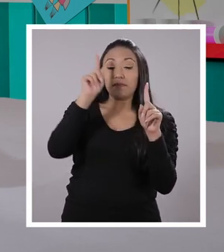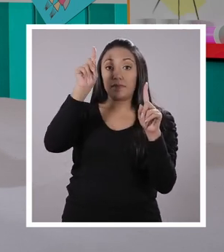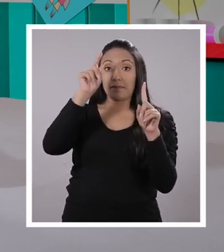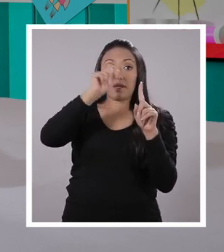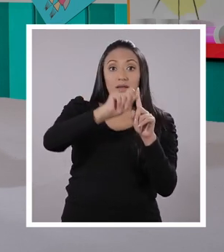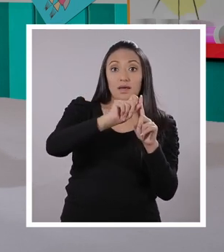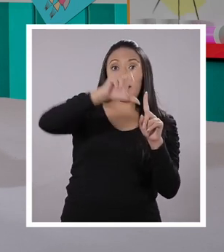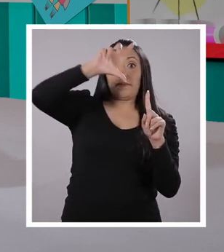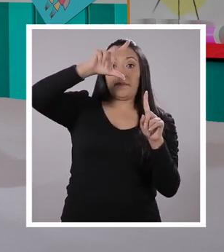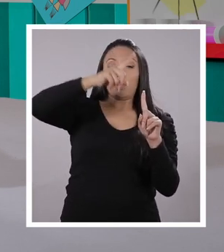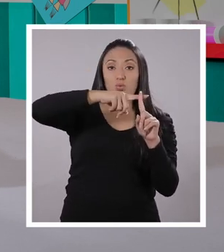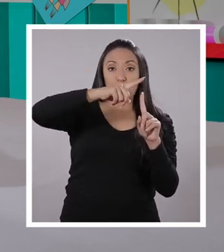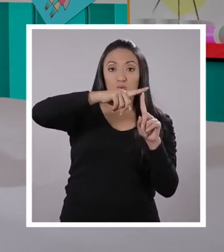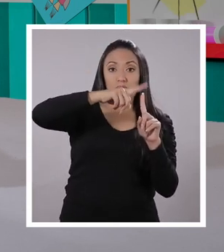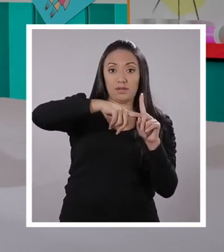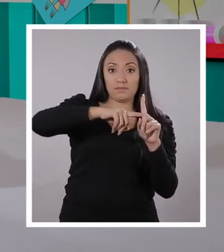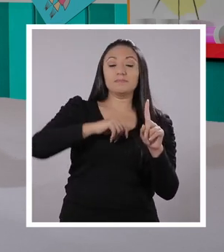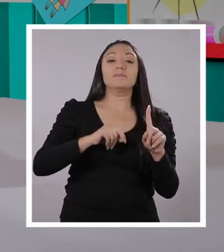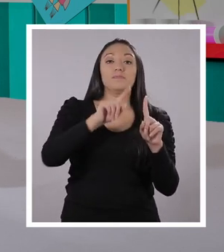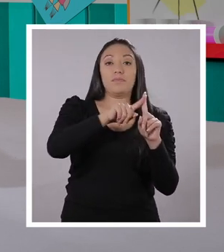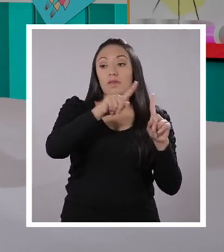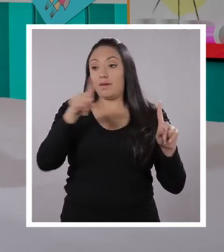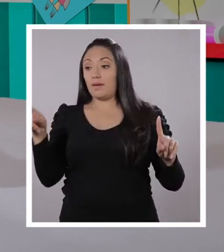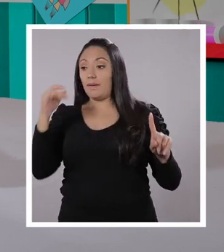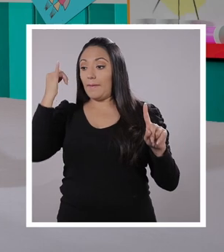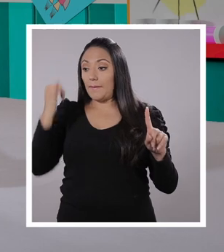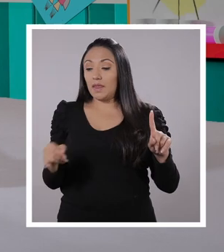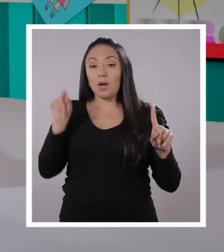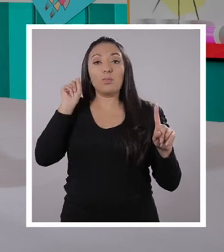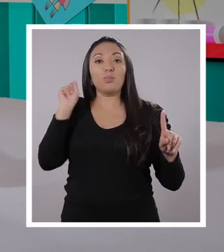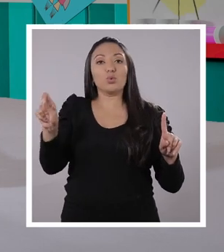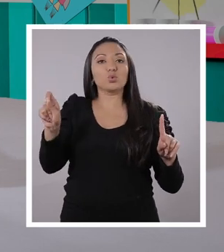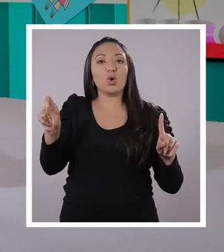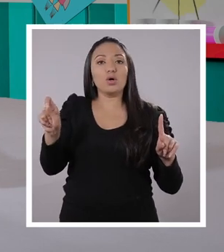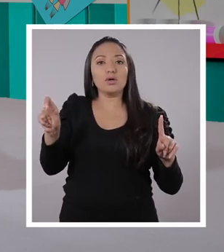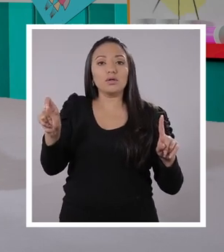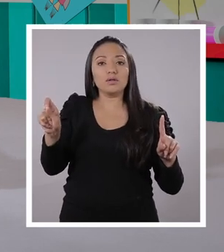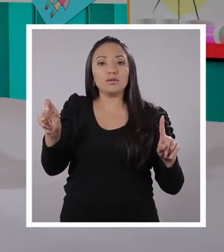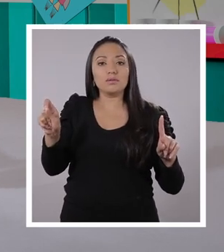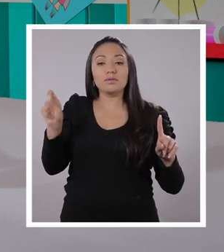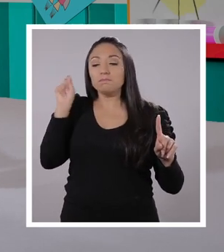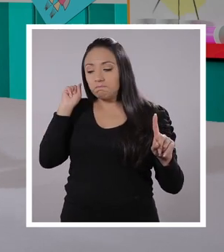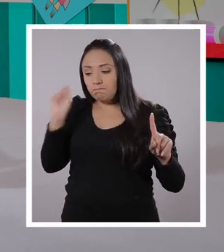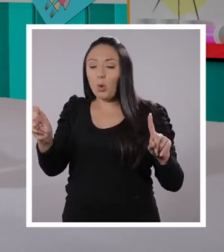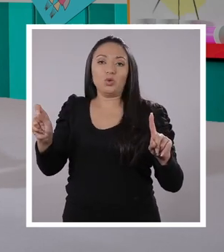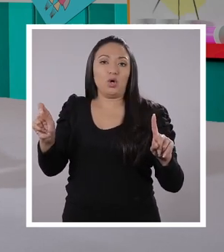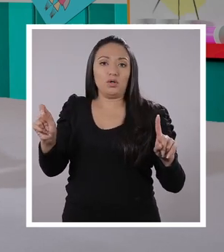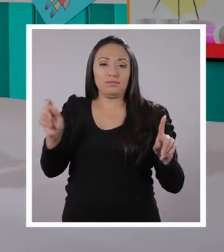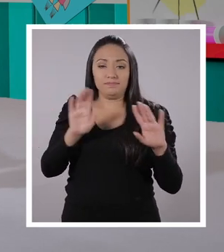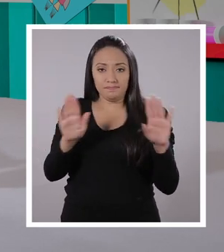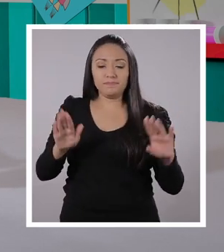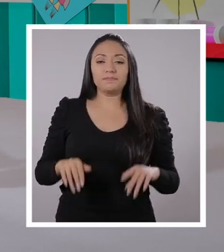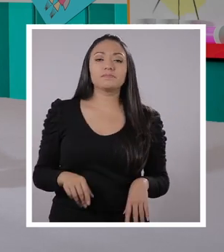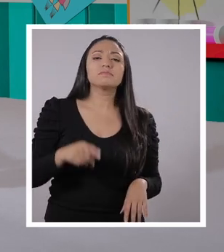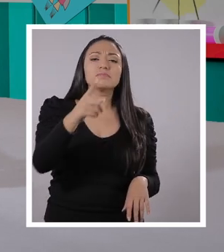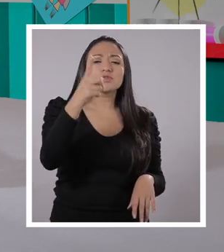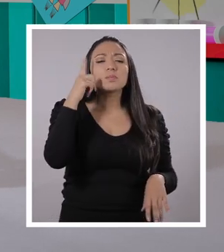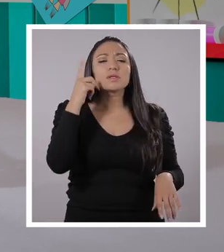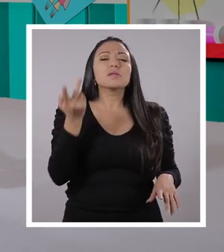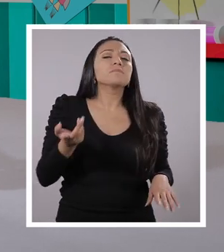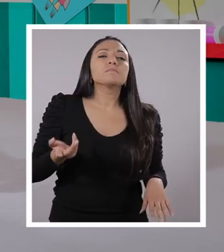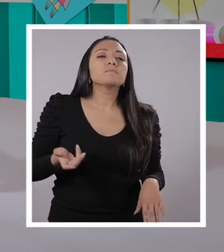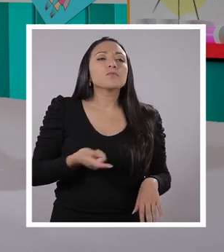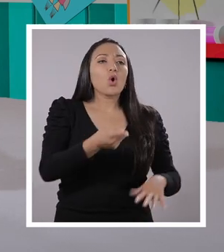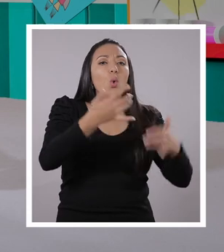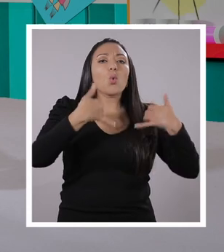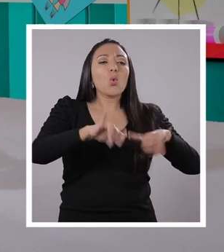tiene que estar en mayúscula. Ya. Y al final tenemos que poner el punto final. A ver, una oración,